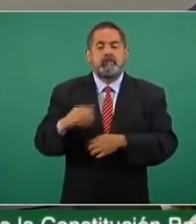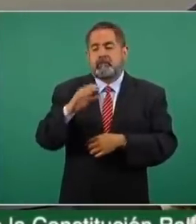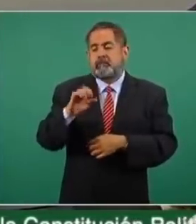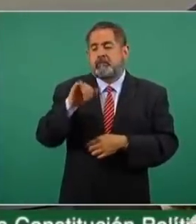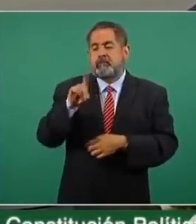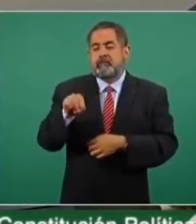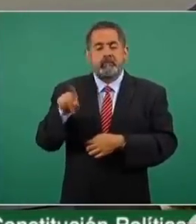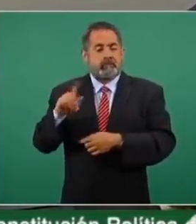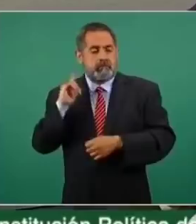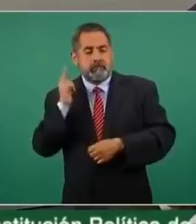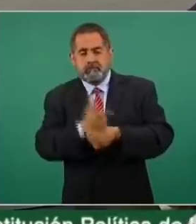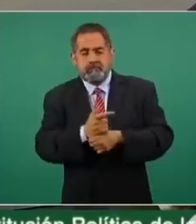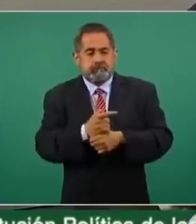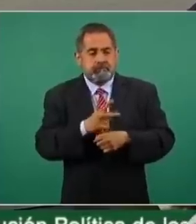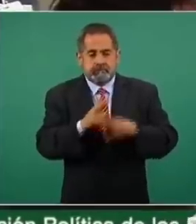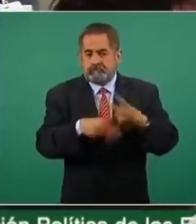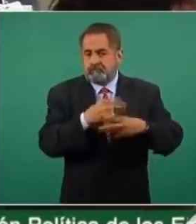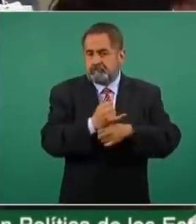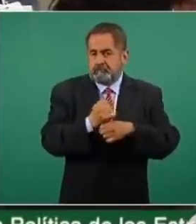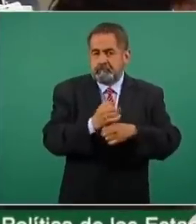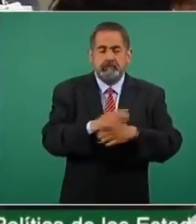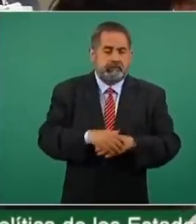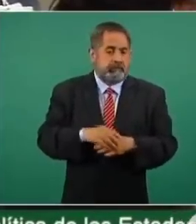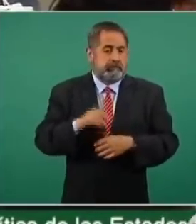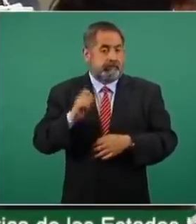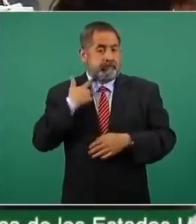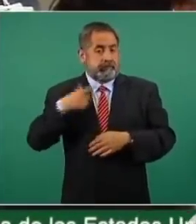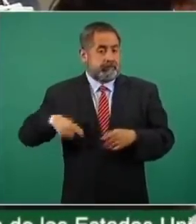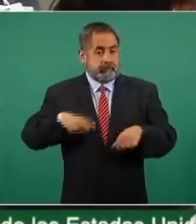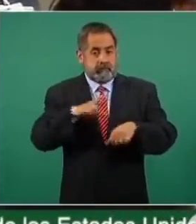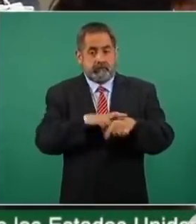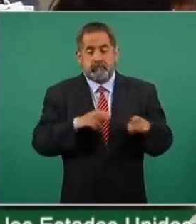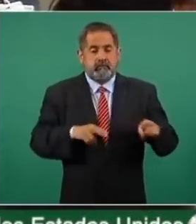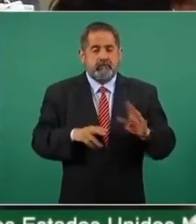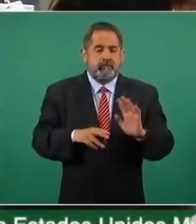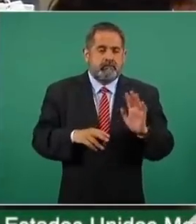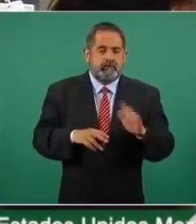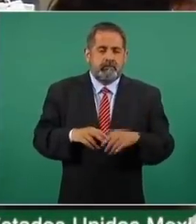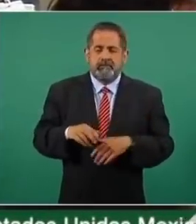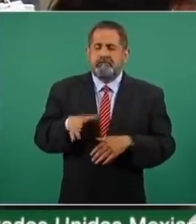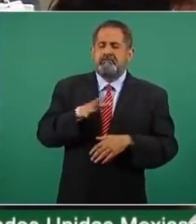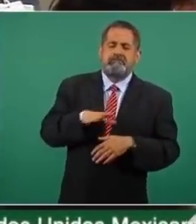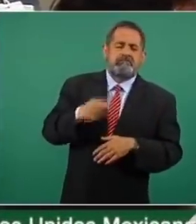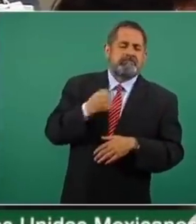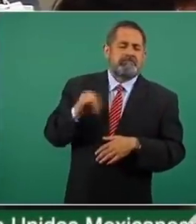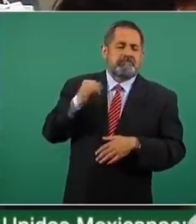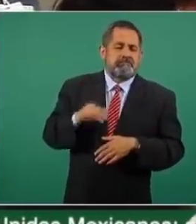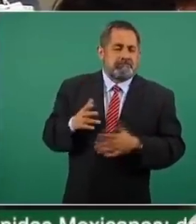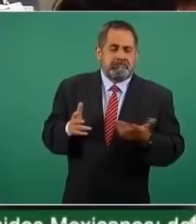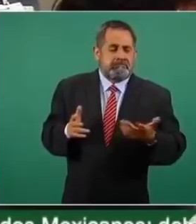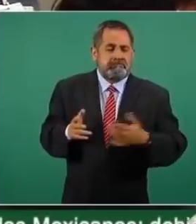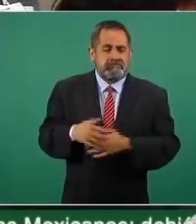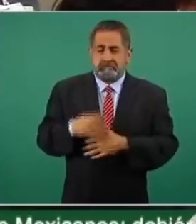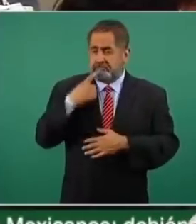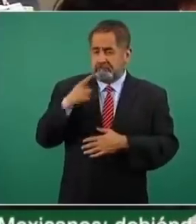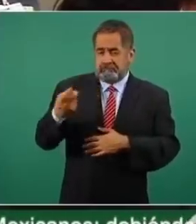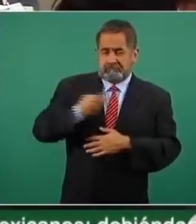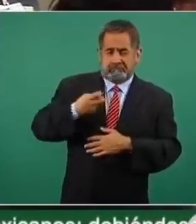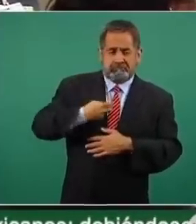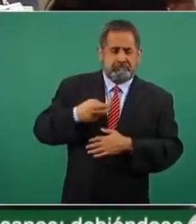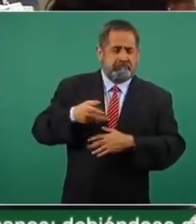y bueno pues el ex mandatario pues se mostró incrédulo incluso dijo que esta acusación